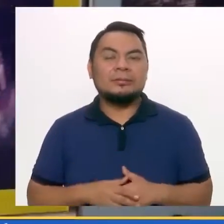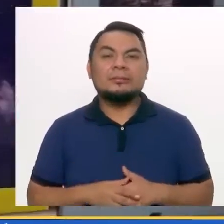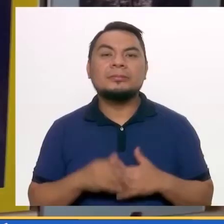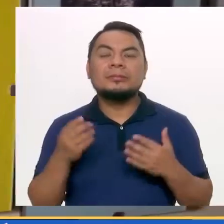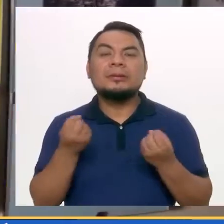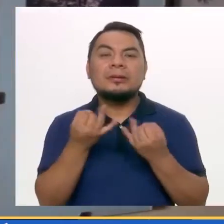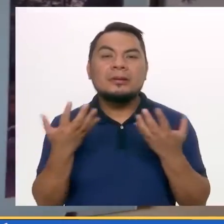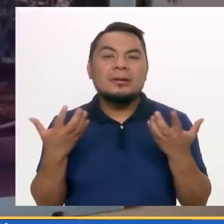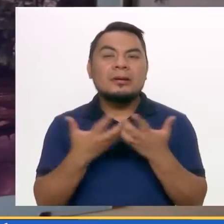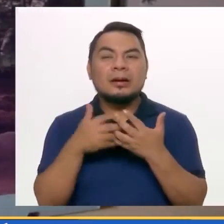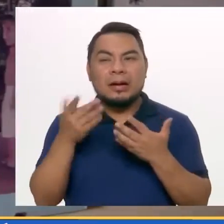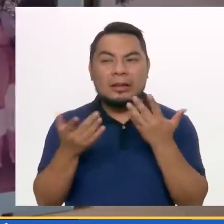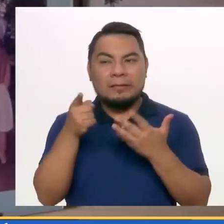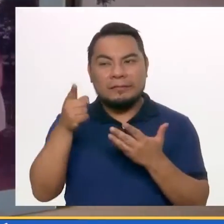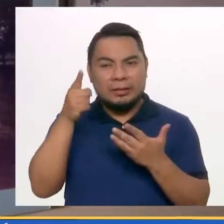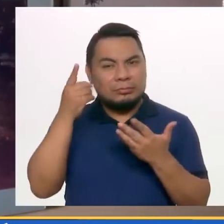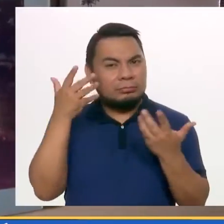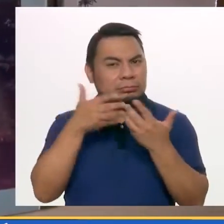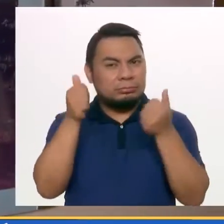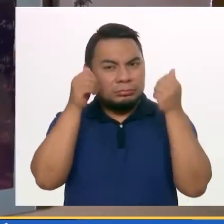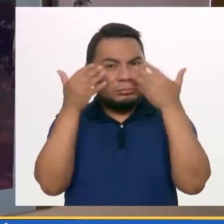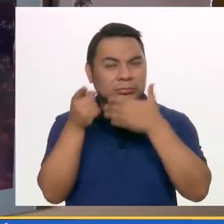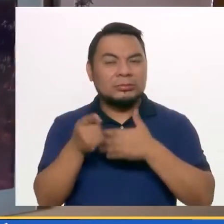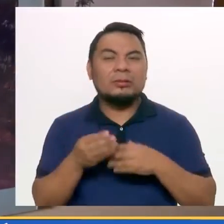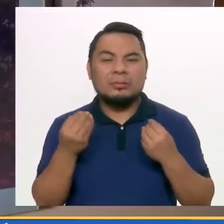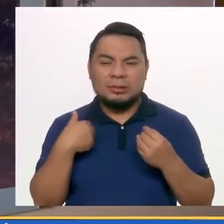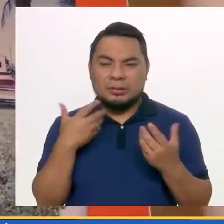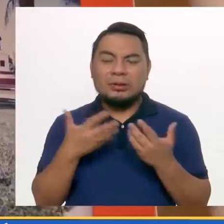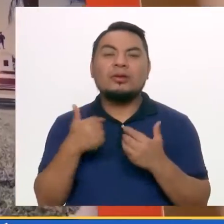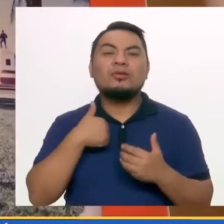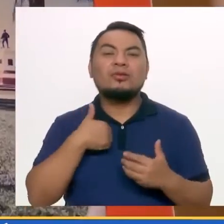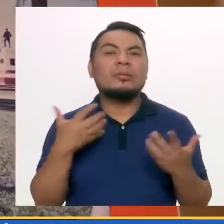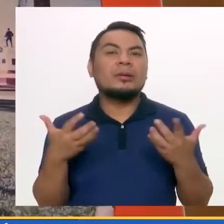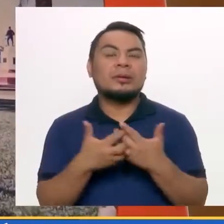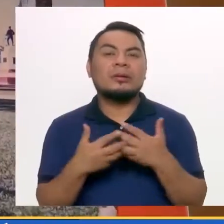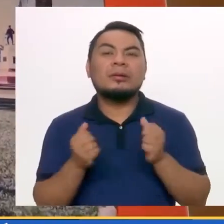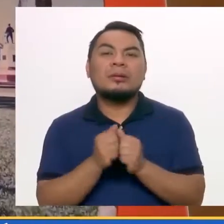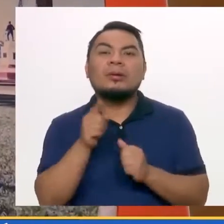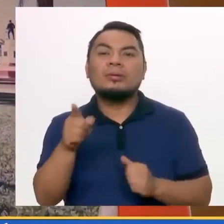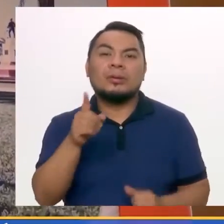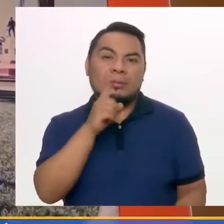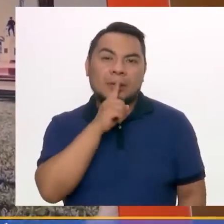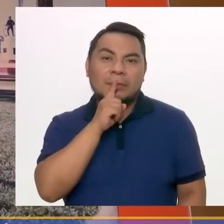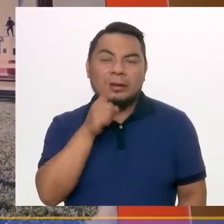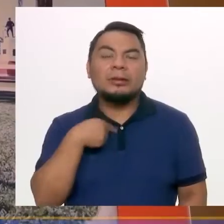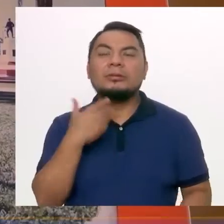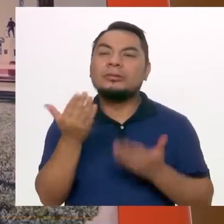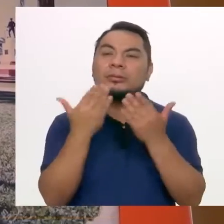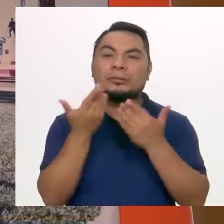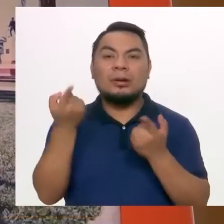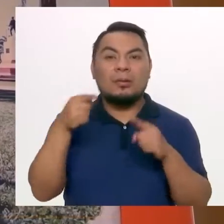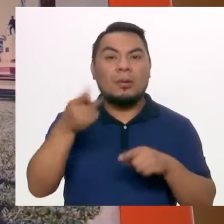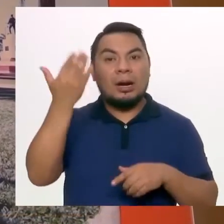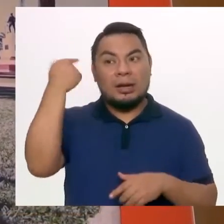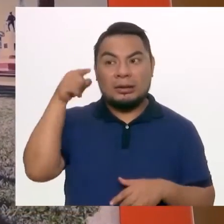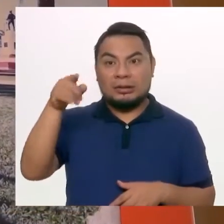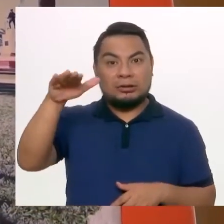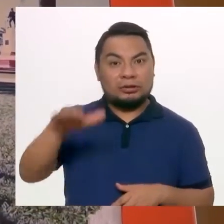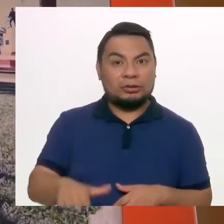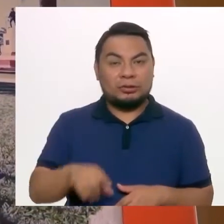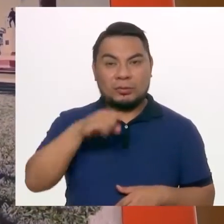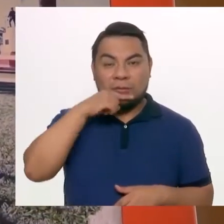algo como el autismo, ¿no? Porque yo más le relacionaba con su papá. Cuando era